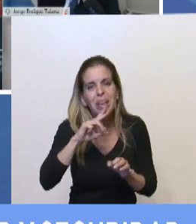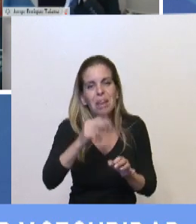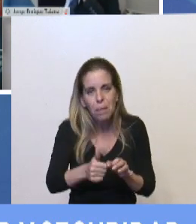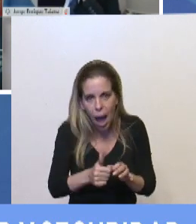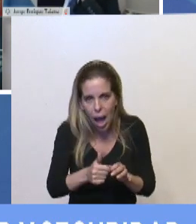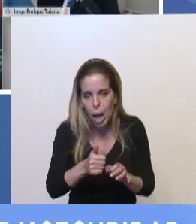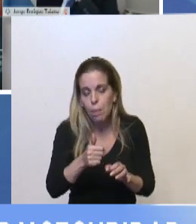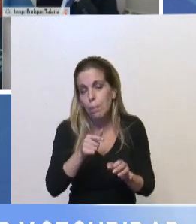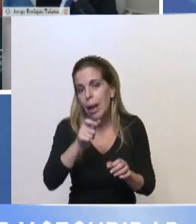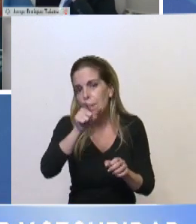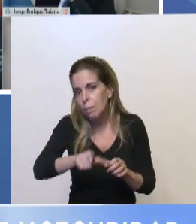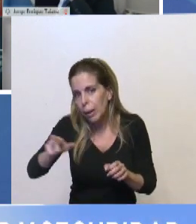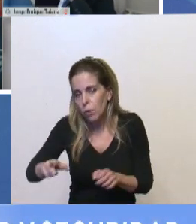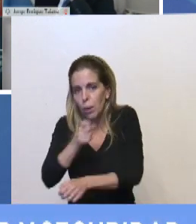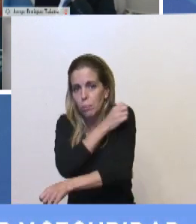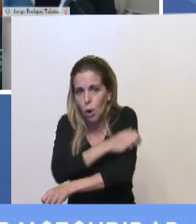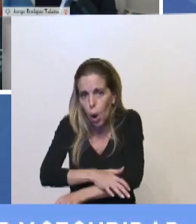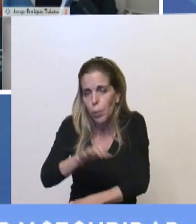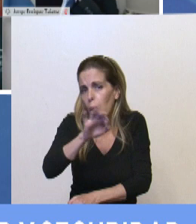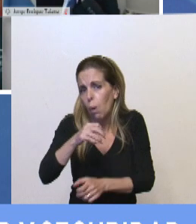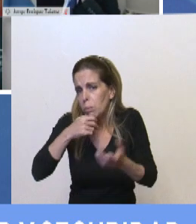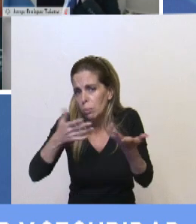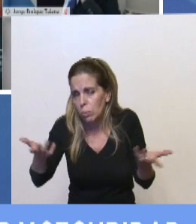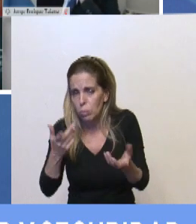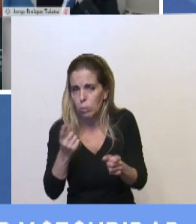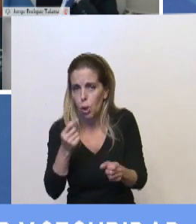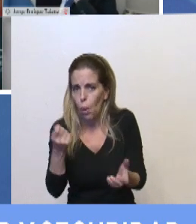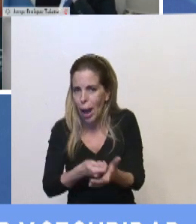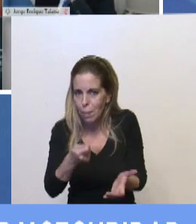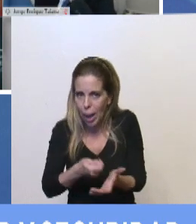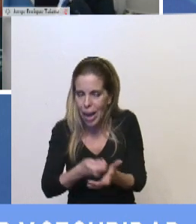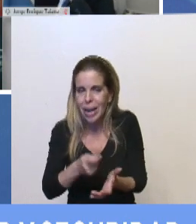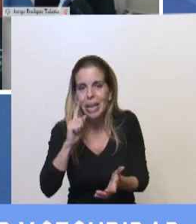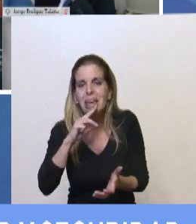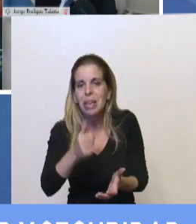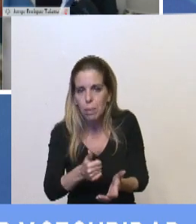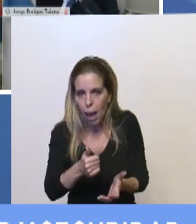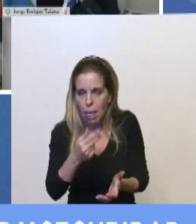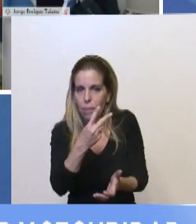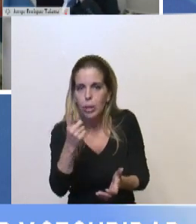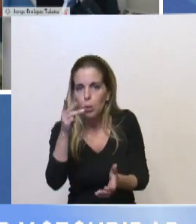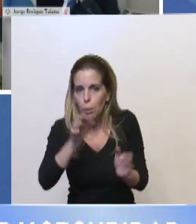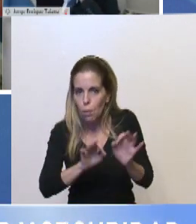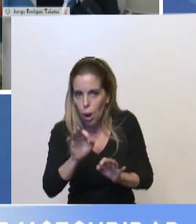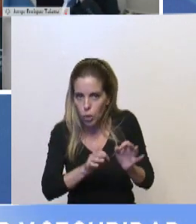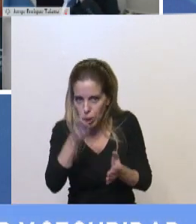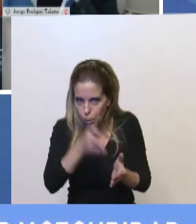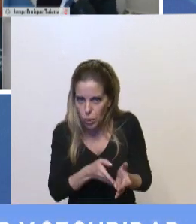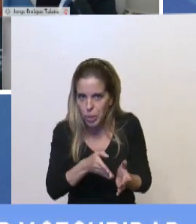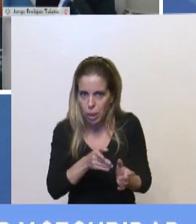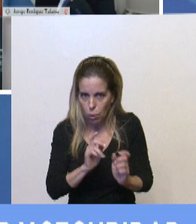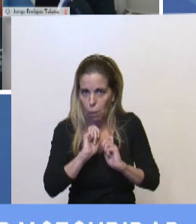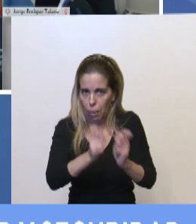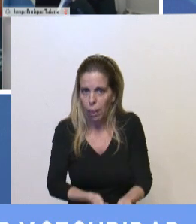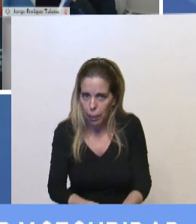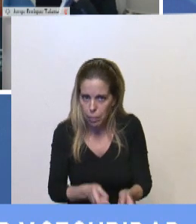que la gente carenciada, o la gente en general no le iba a pagar para los alimentos esenciales. Todos esos proyectos son